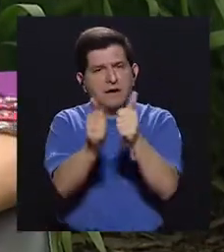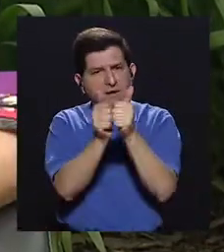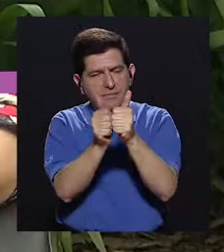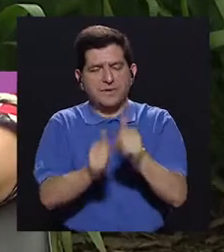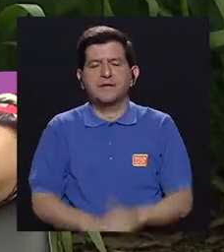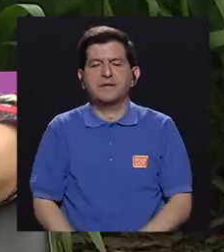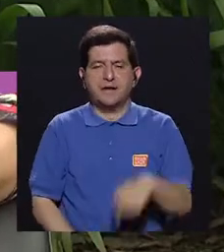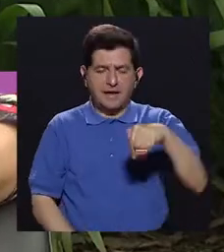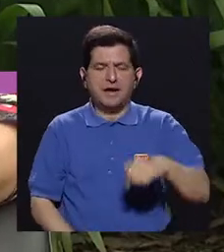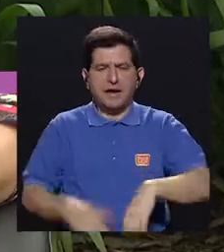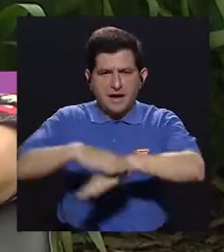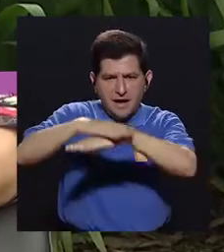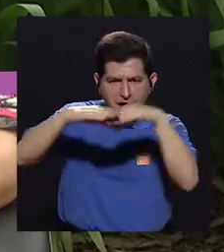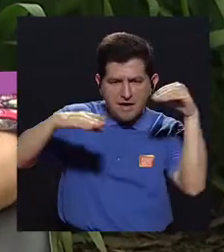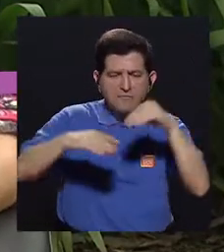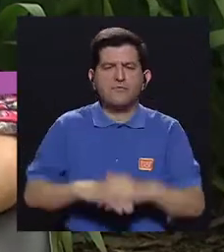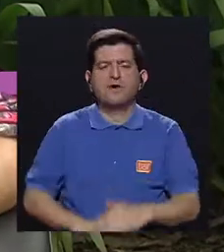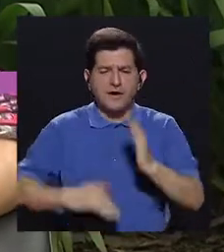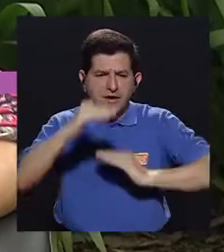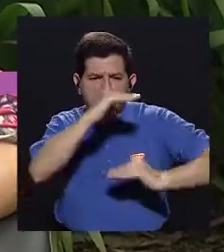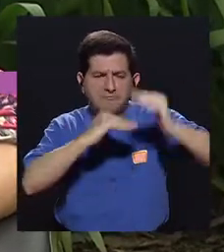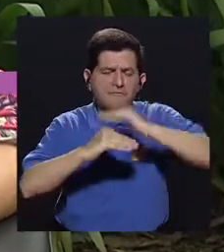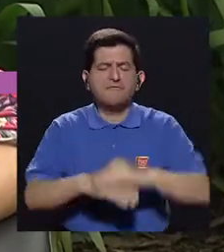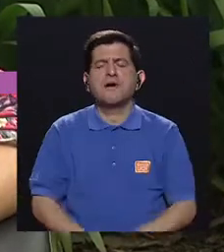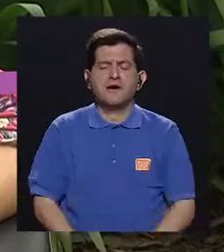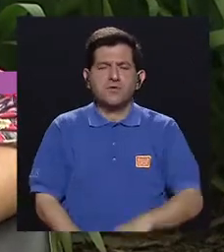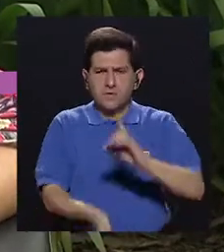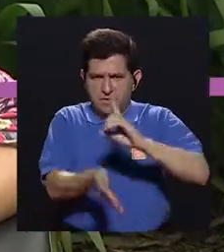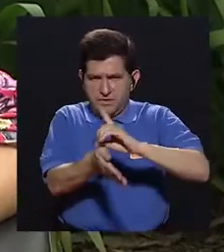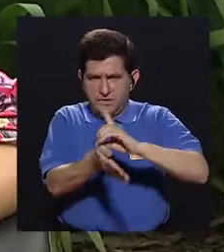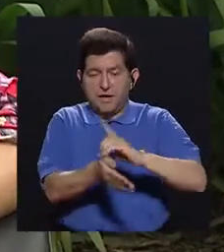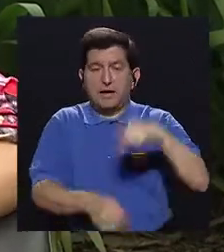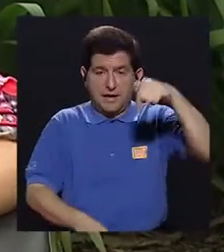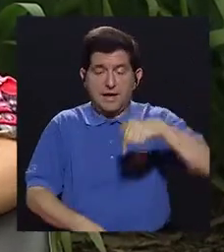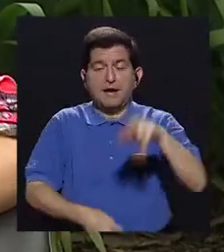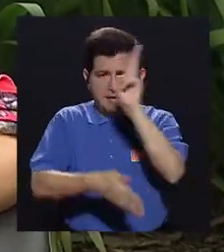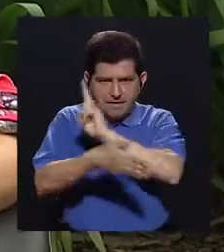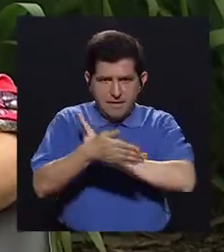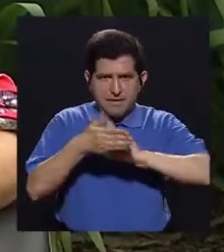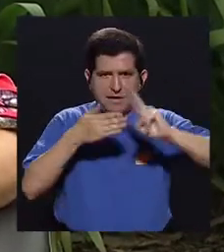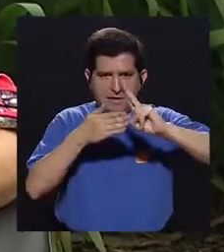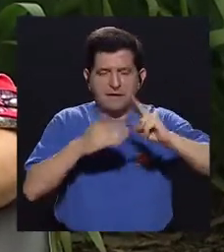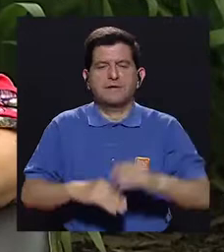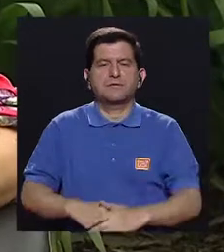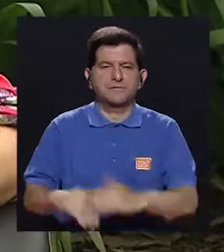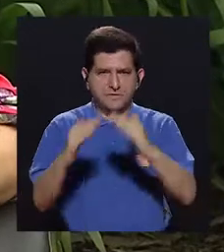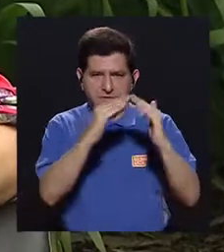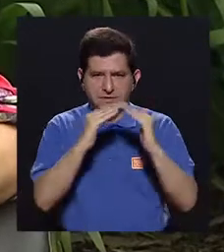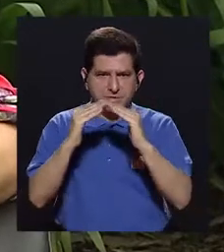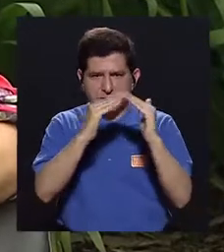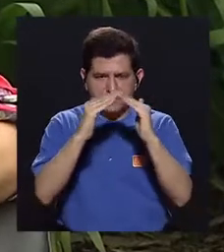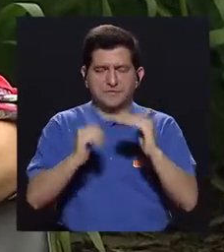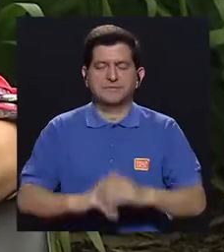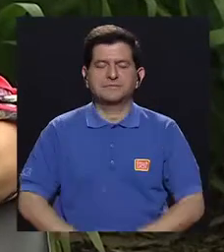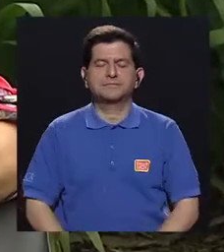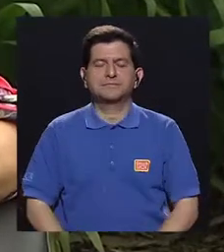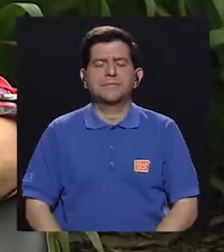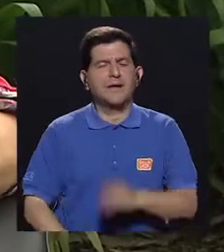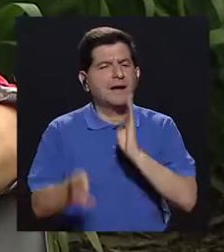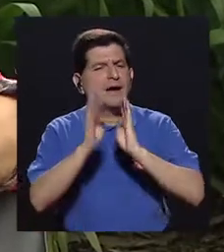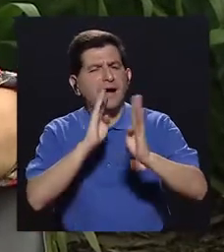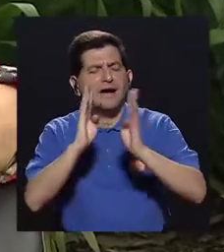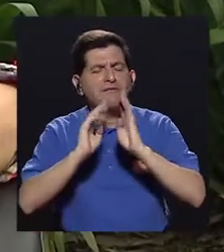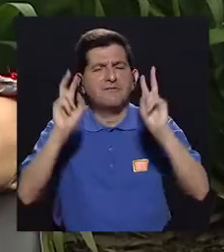les acompañamos desde las afueras de la Facultad de Medicina en nuestro campus universitario. Para